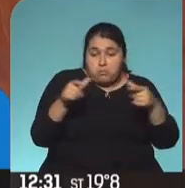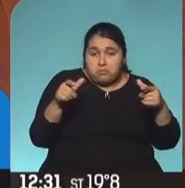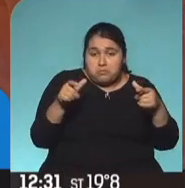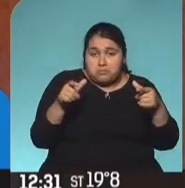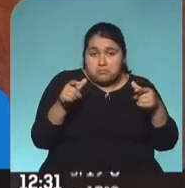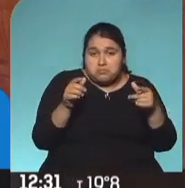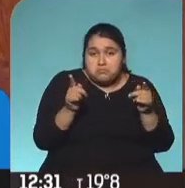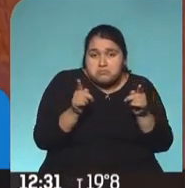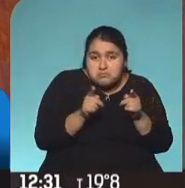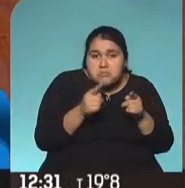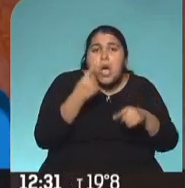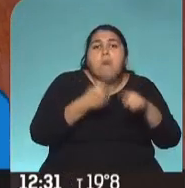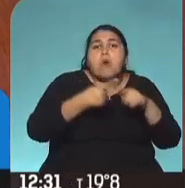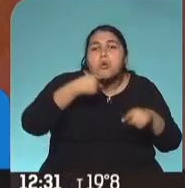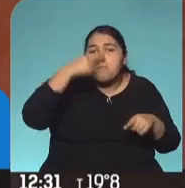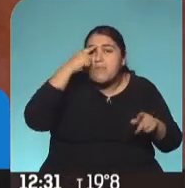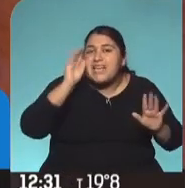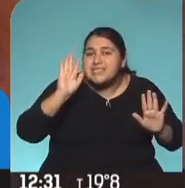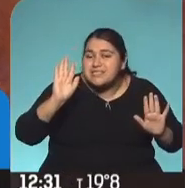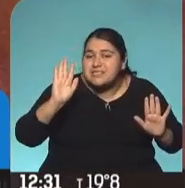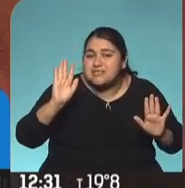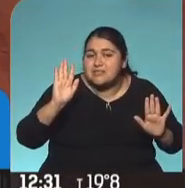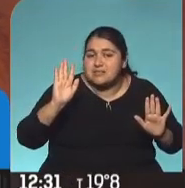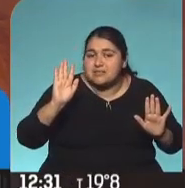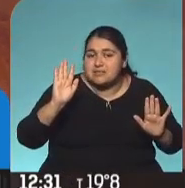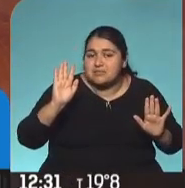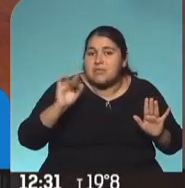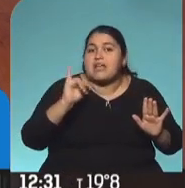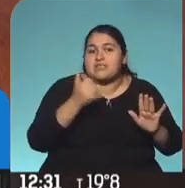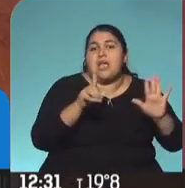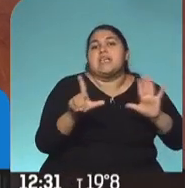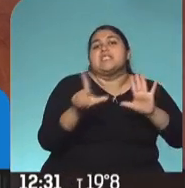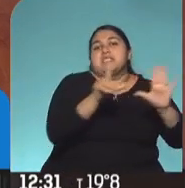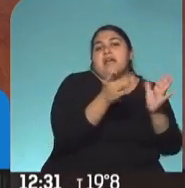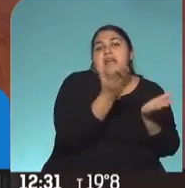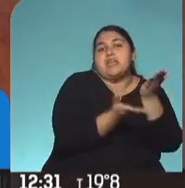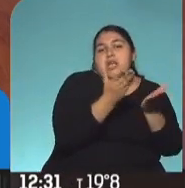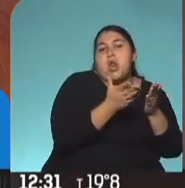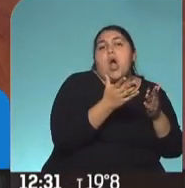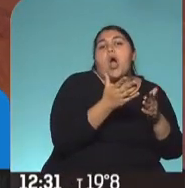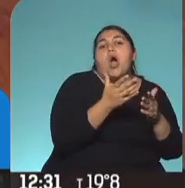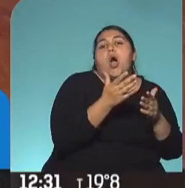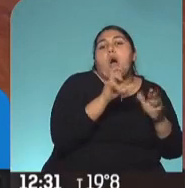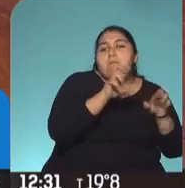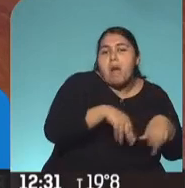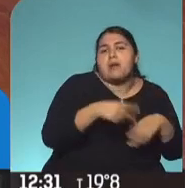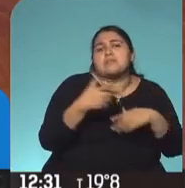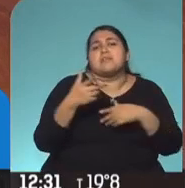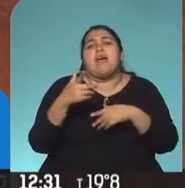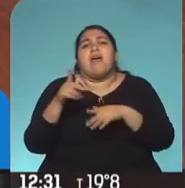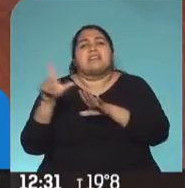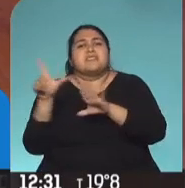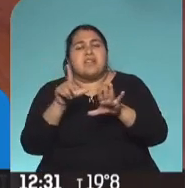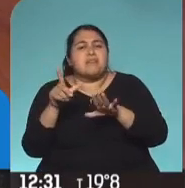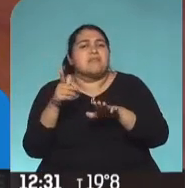chico. ¿Al mes? Al mes. Pero sí, eso sí, tenés 7 kilos de pan y 7 kilos de papa. Es decir, mucho hidrato de carbón.